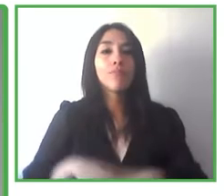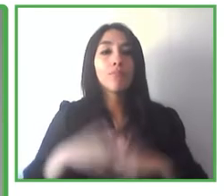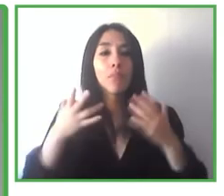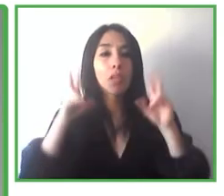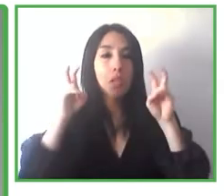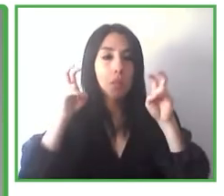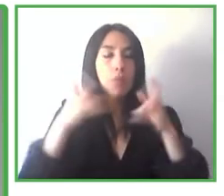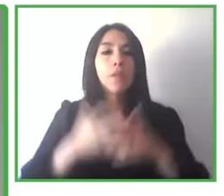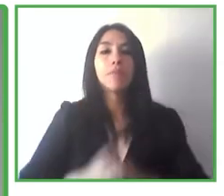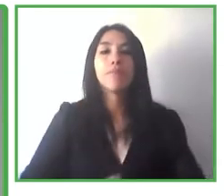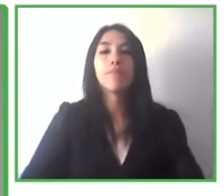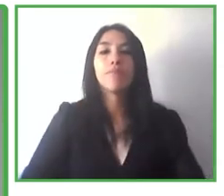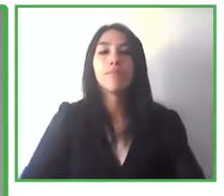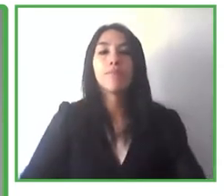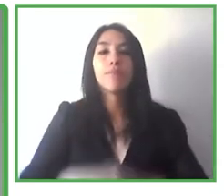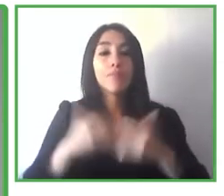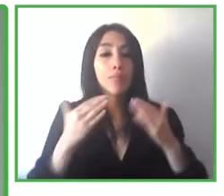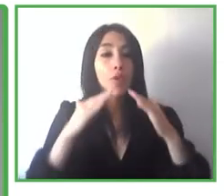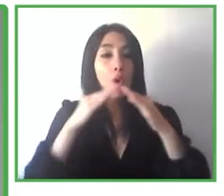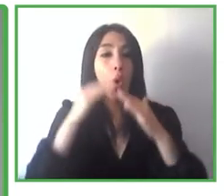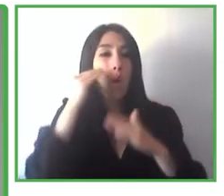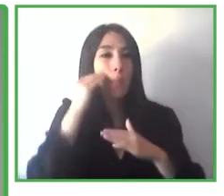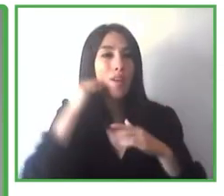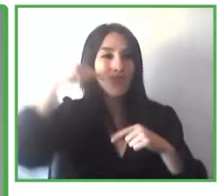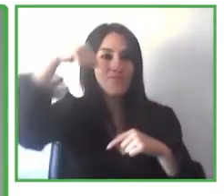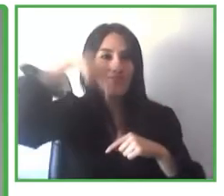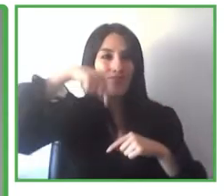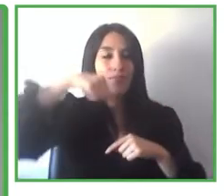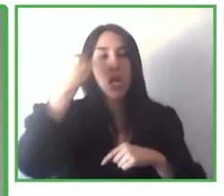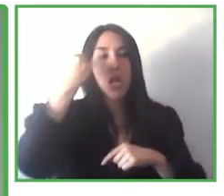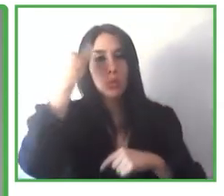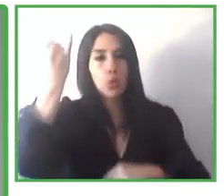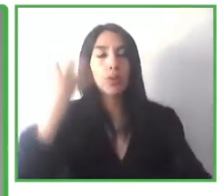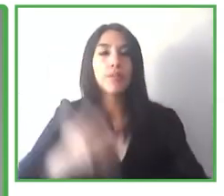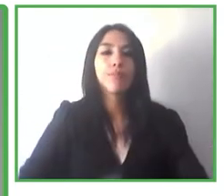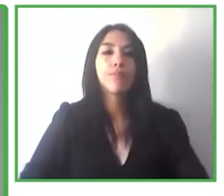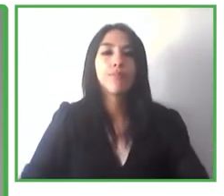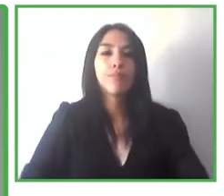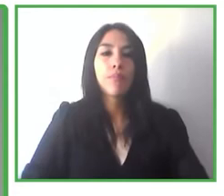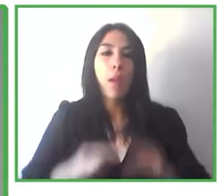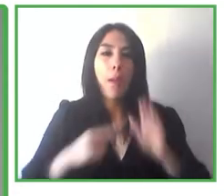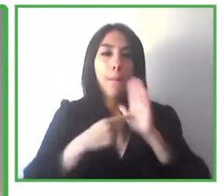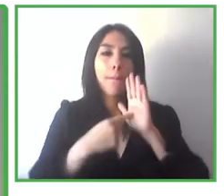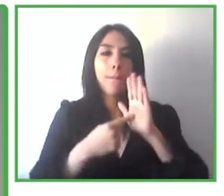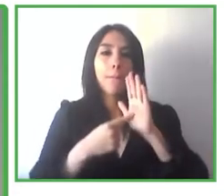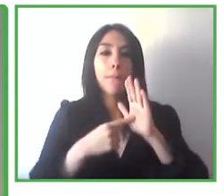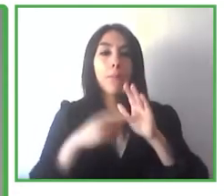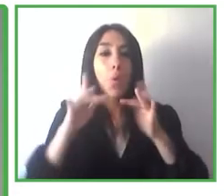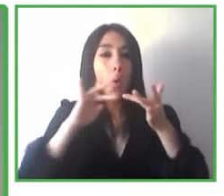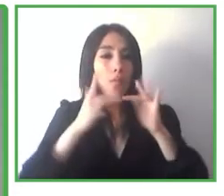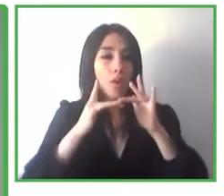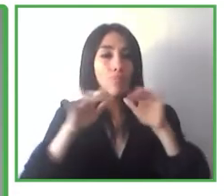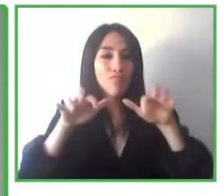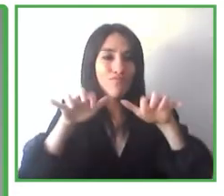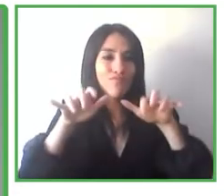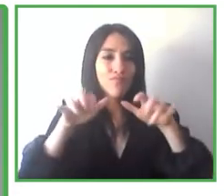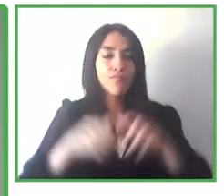interiores inteligentes, el Internet de las cosas, que como sabemos muchos de nosotros